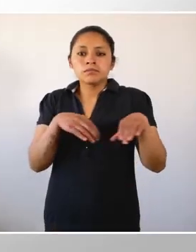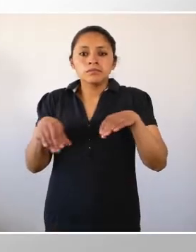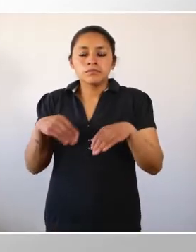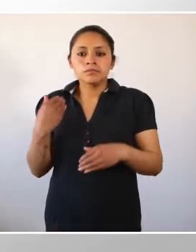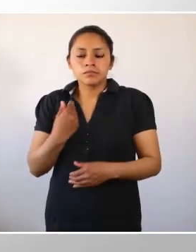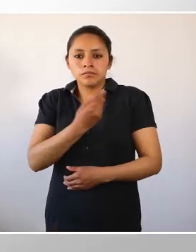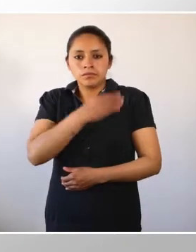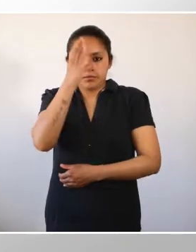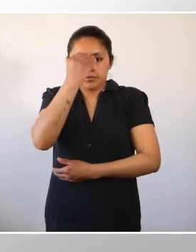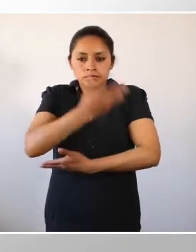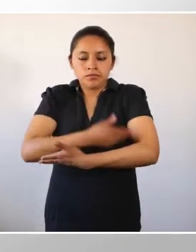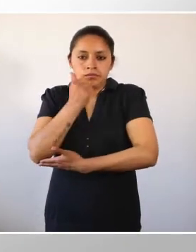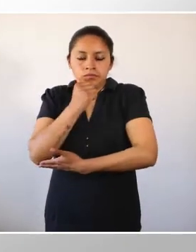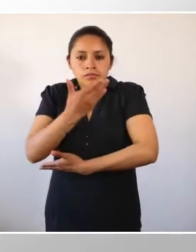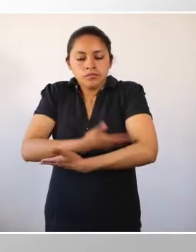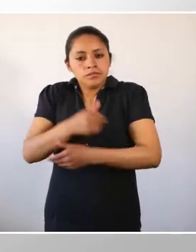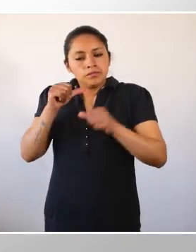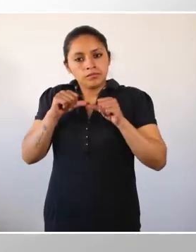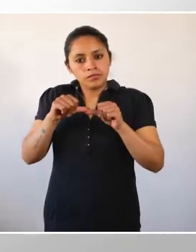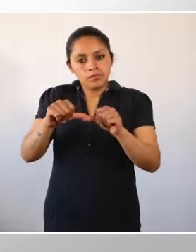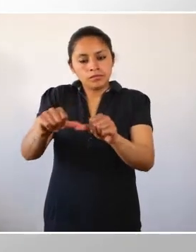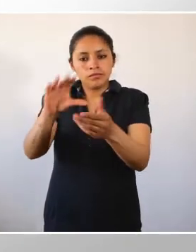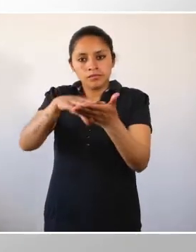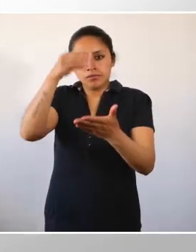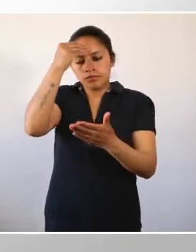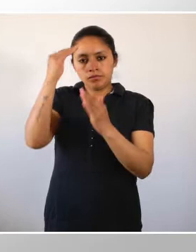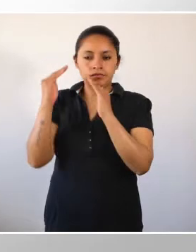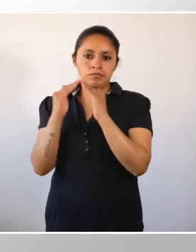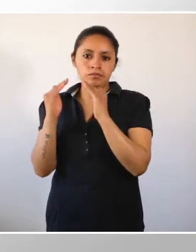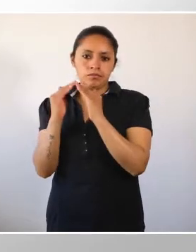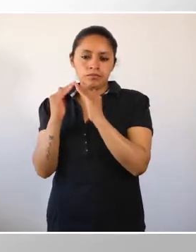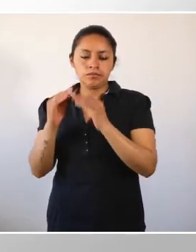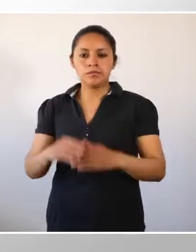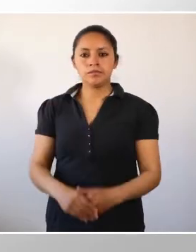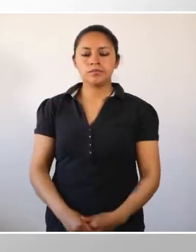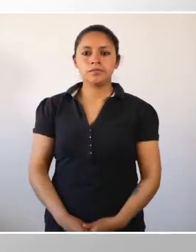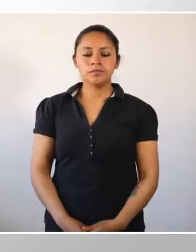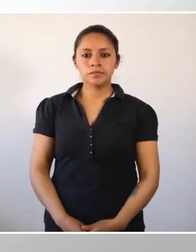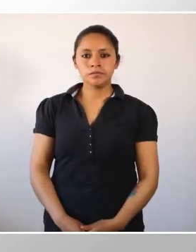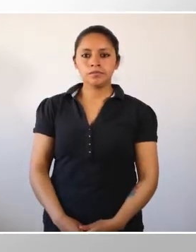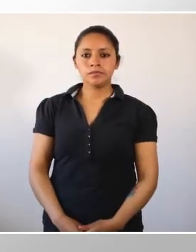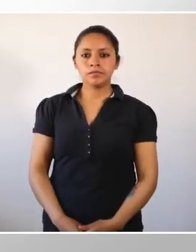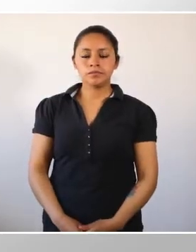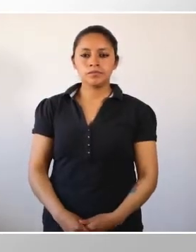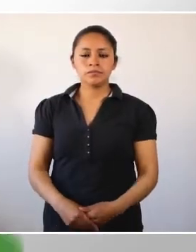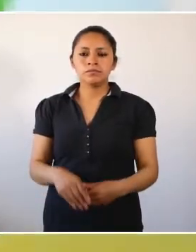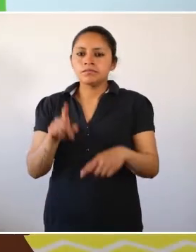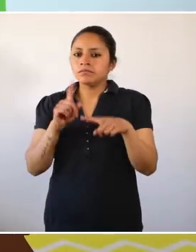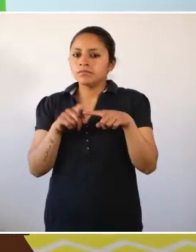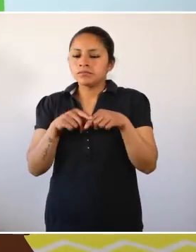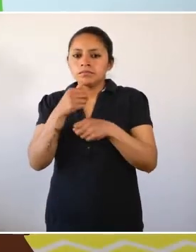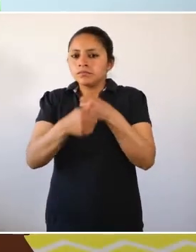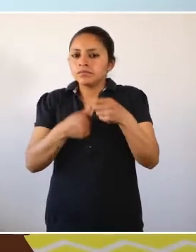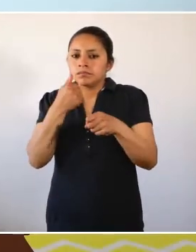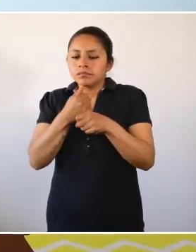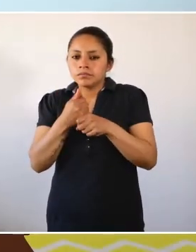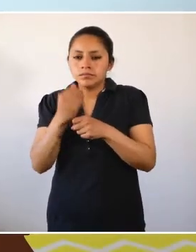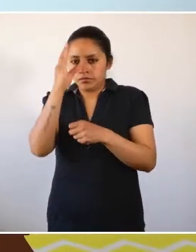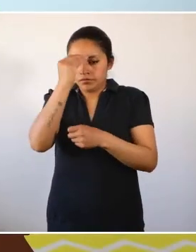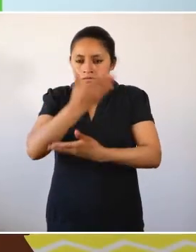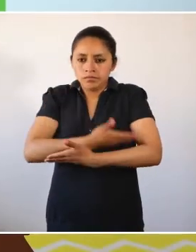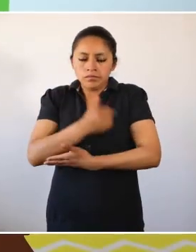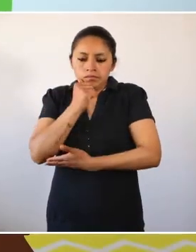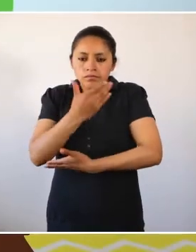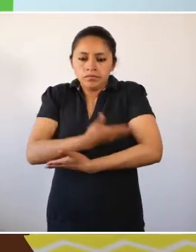¿Qué hacer para que nuestras hijas e hijos sigan aprendiendo desde casa? A cierta edad nuestras